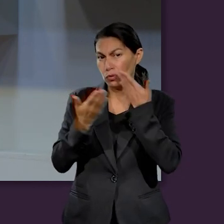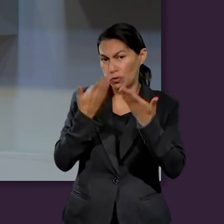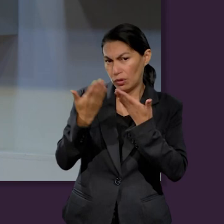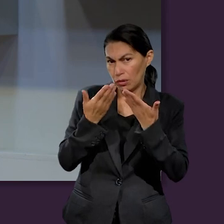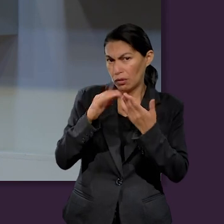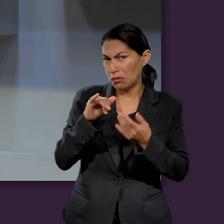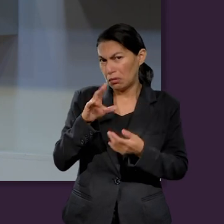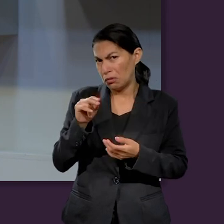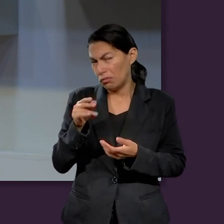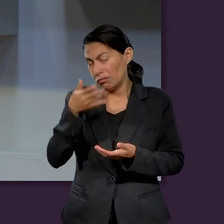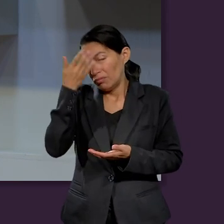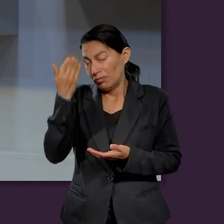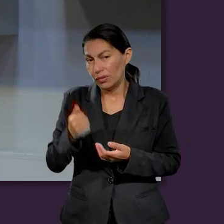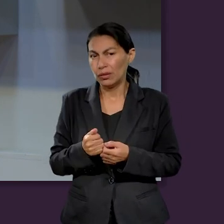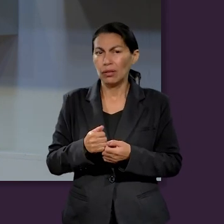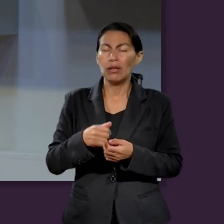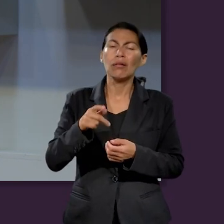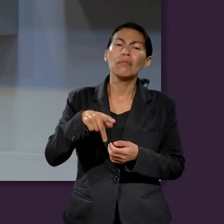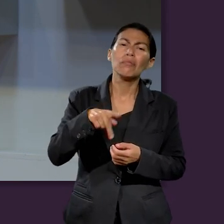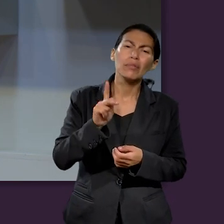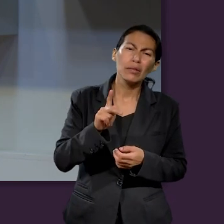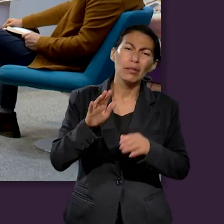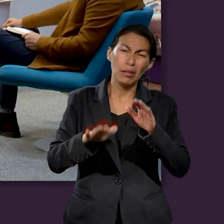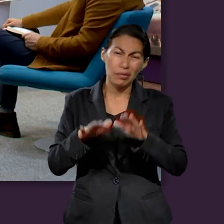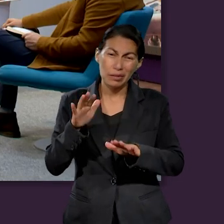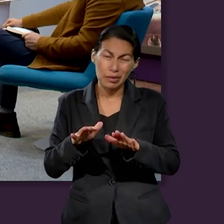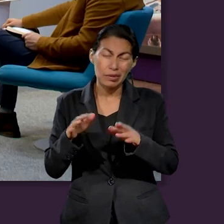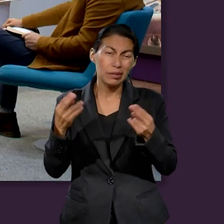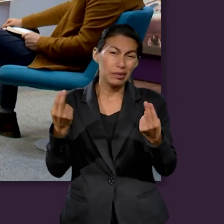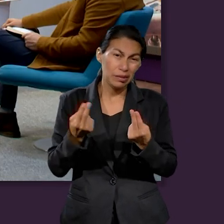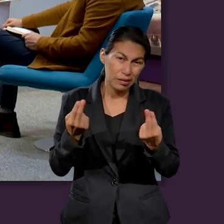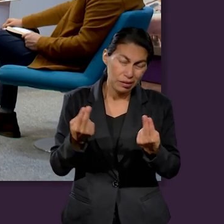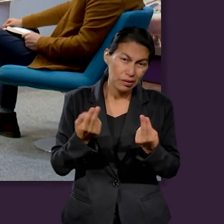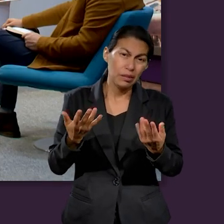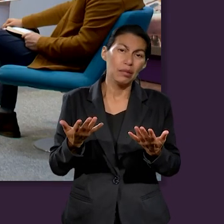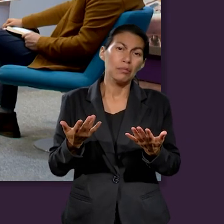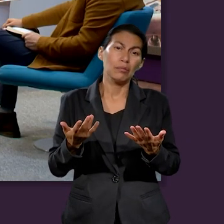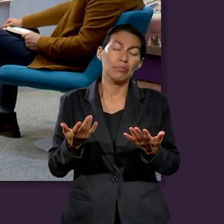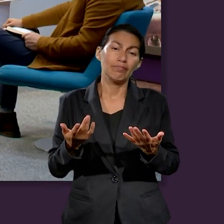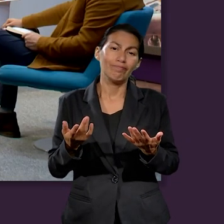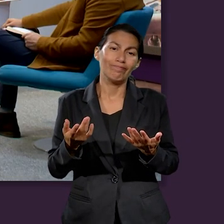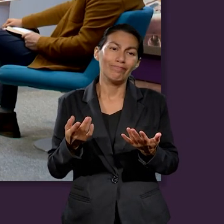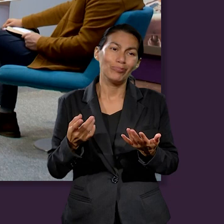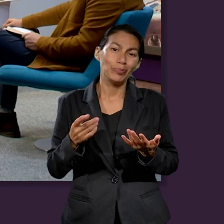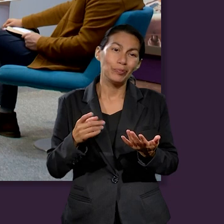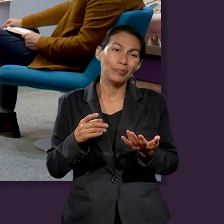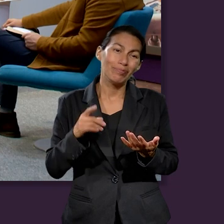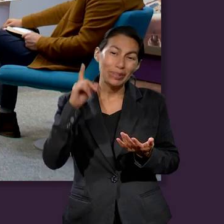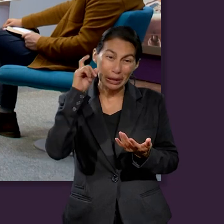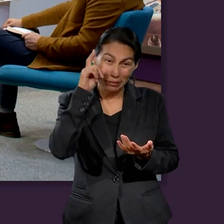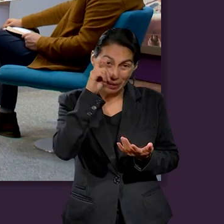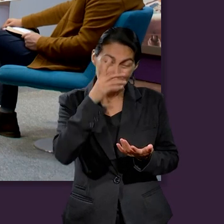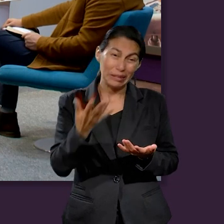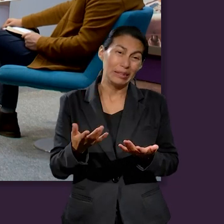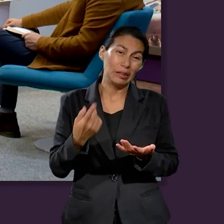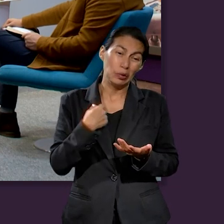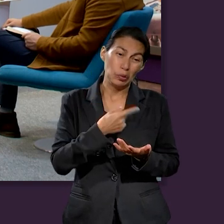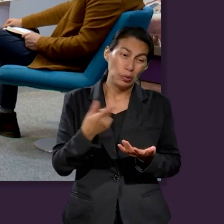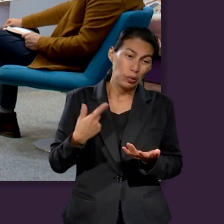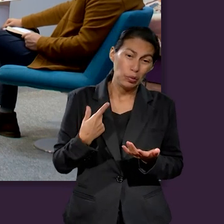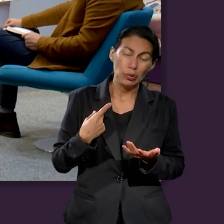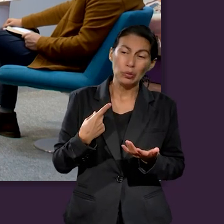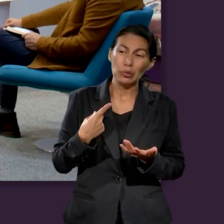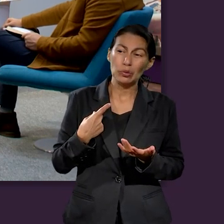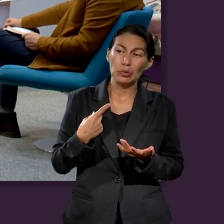ciertos beneficios o ciertas cosas que a veces requerimos que nos es muy difícil adquirirlos si no accedemos a un